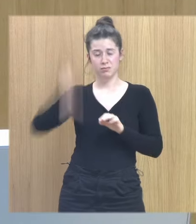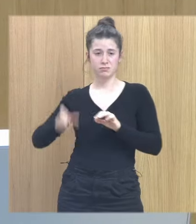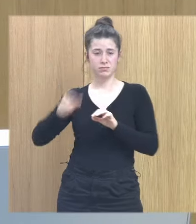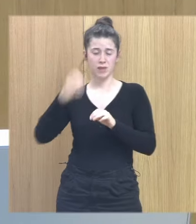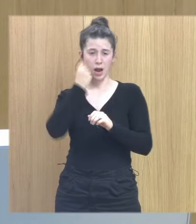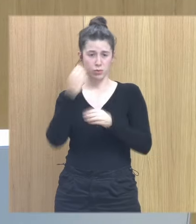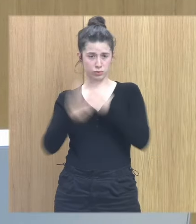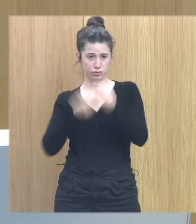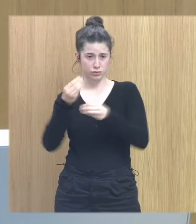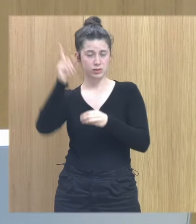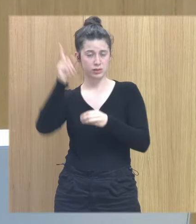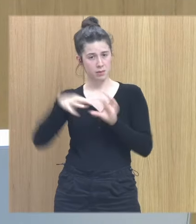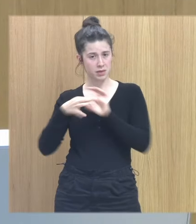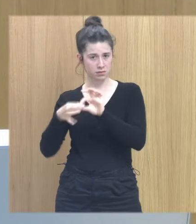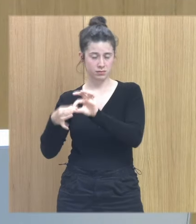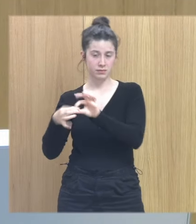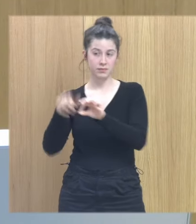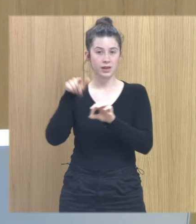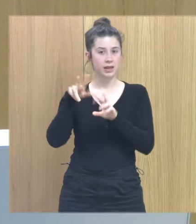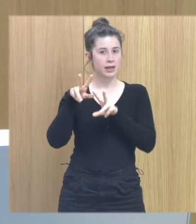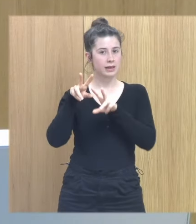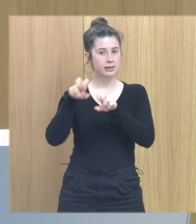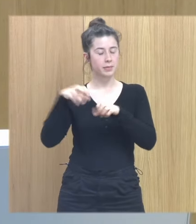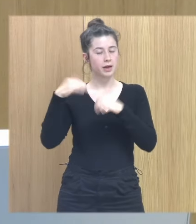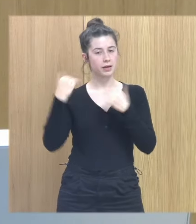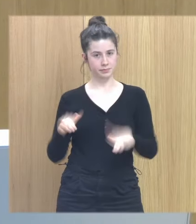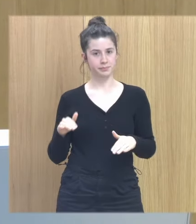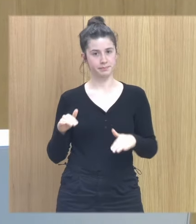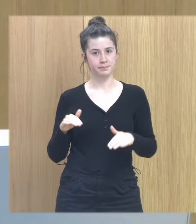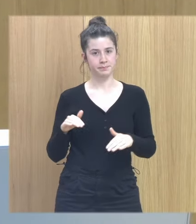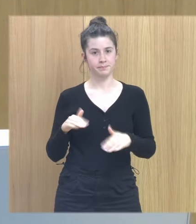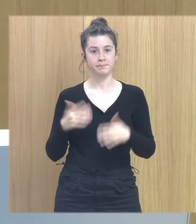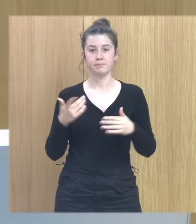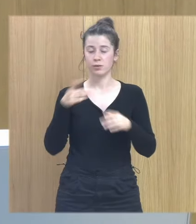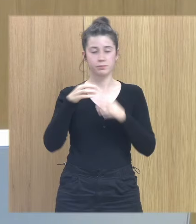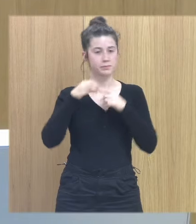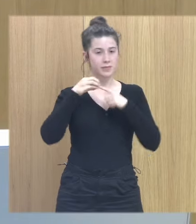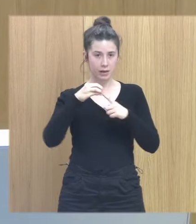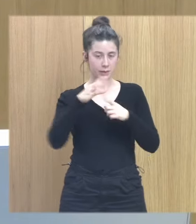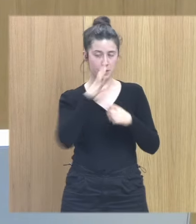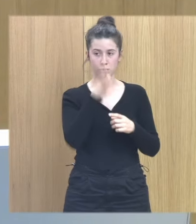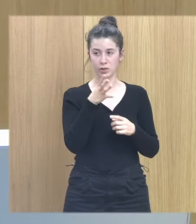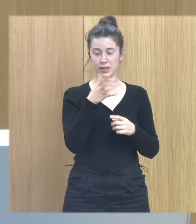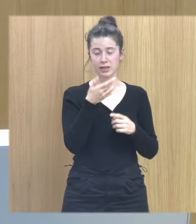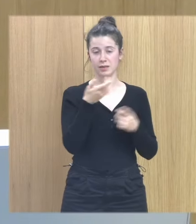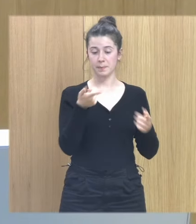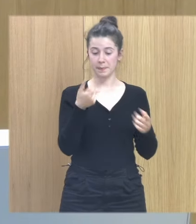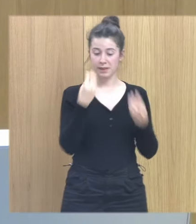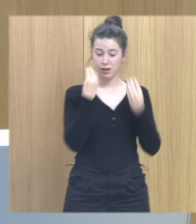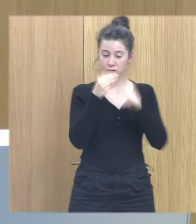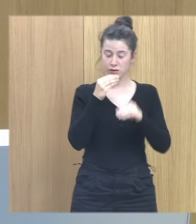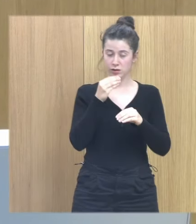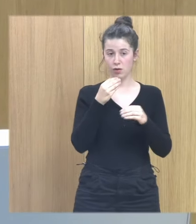y esto es un tema pero es clave ¿por qué? porque proteger la narrativa